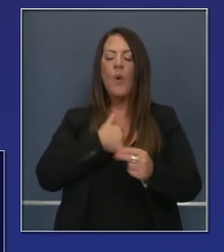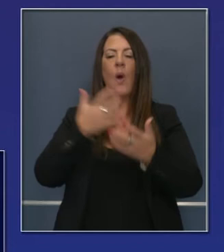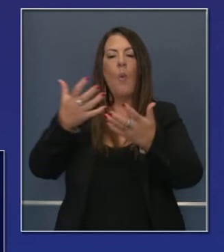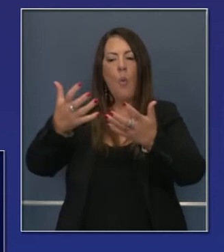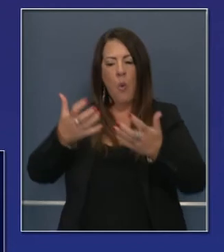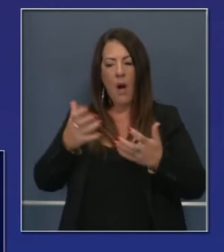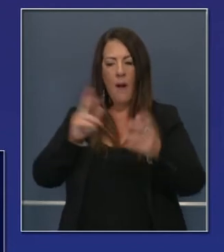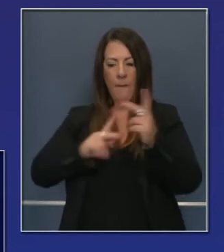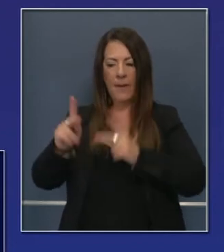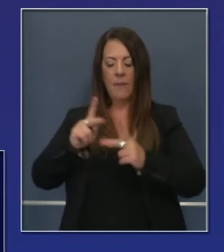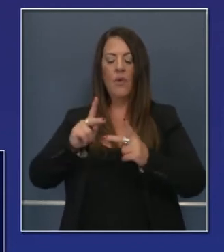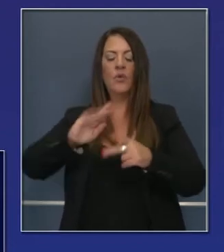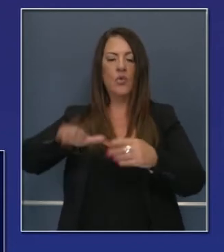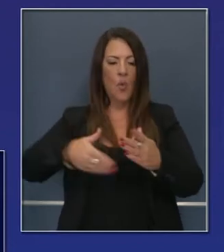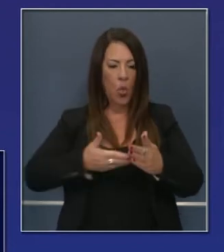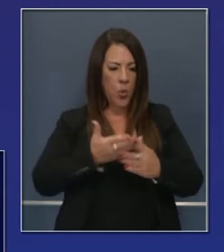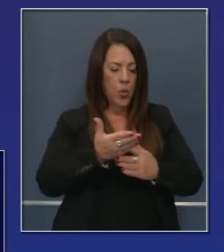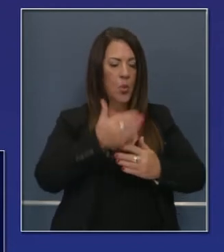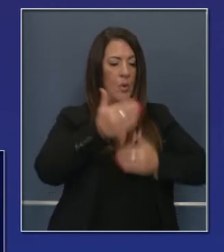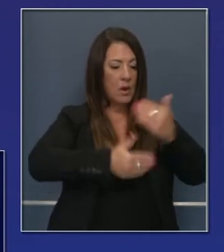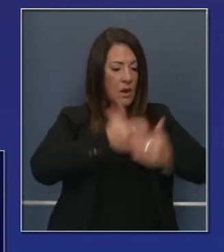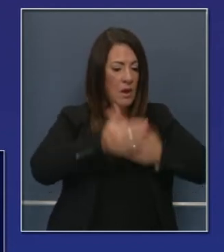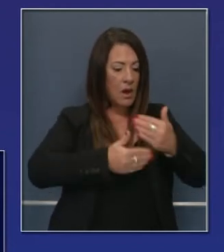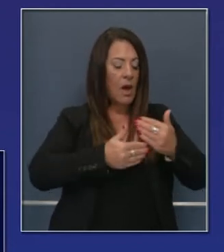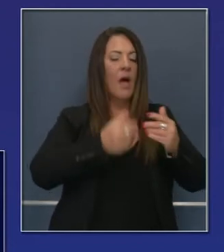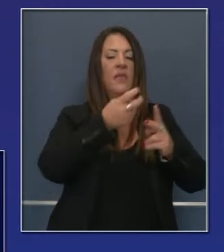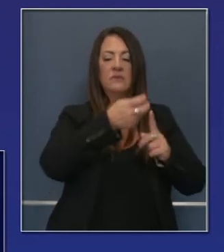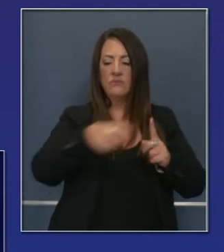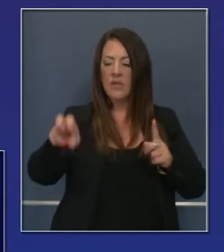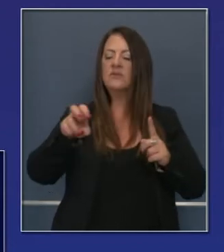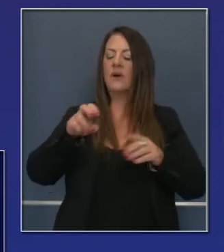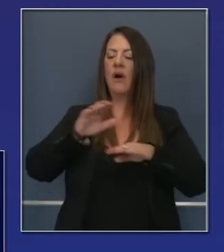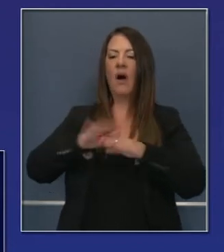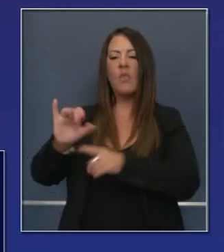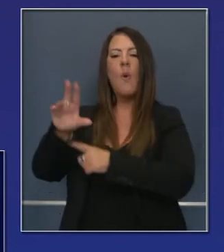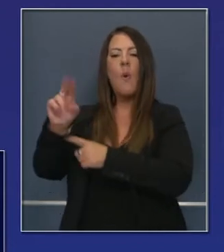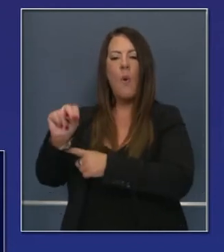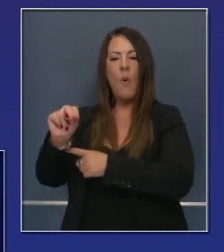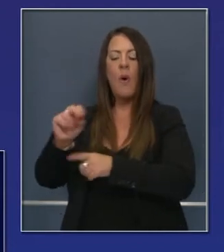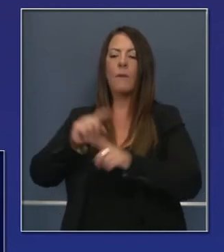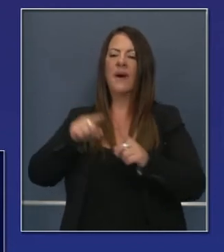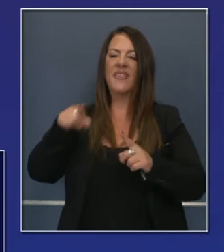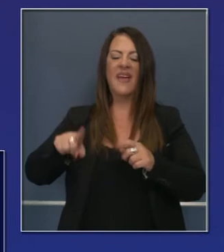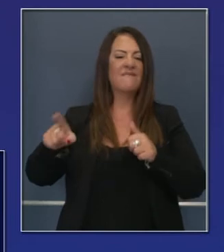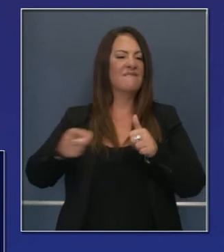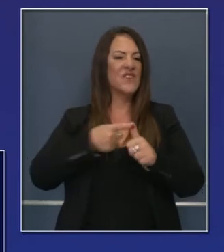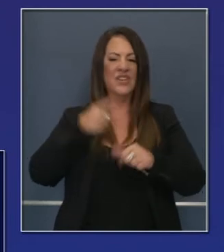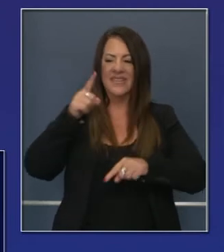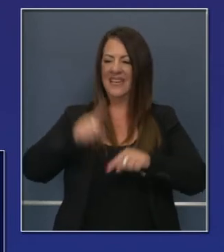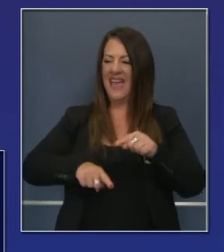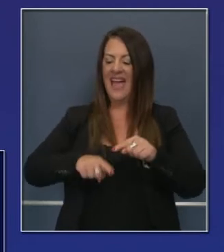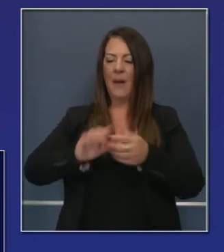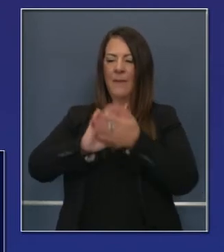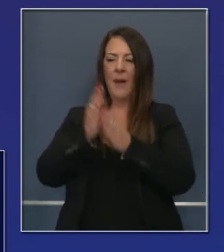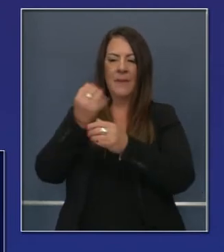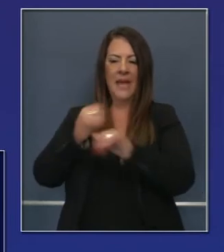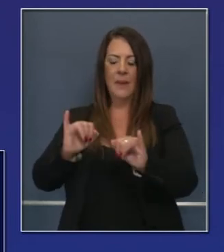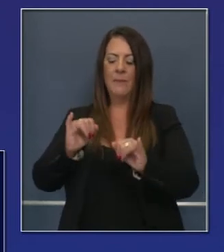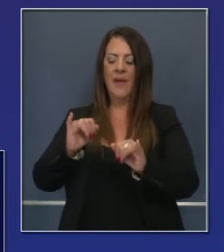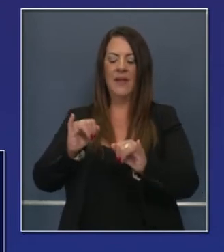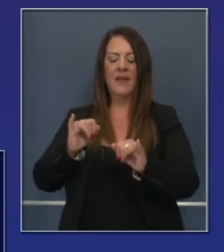pase por estos pasos de oportunidad para ser autoeficientes, pero necesitan esta primera